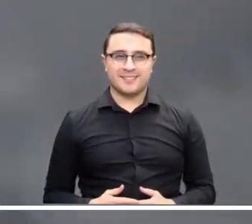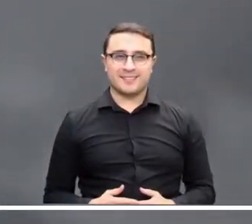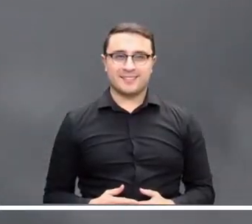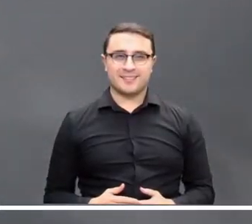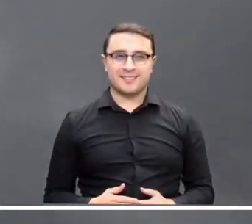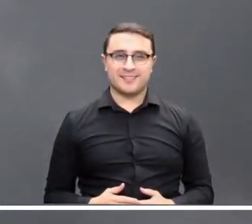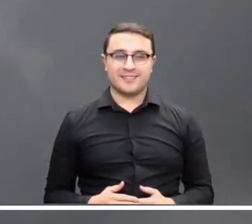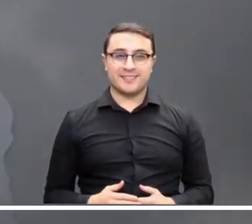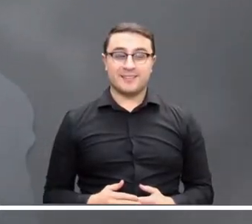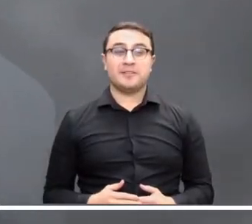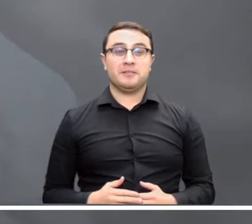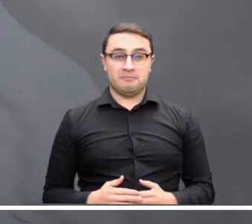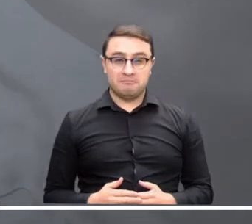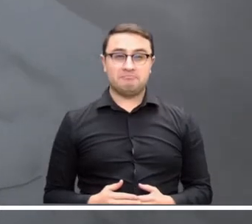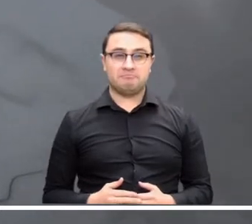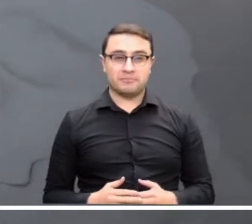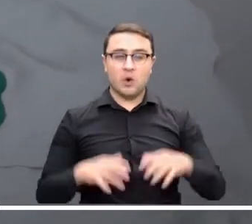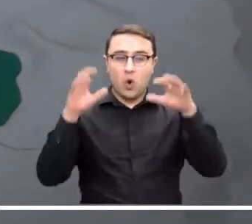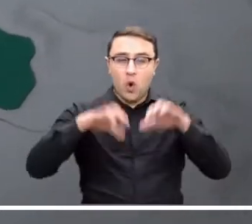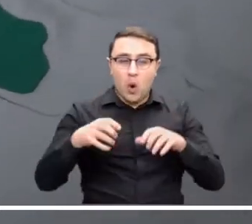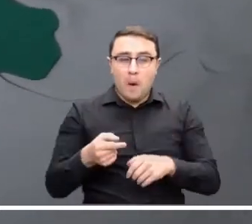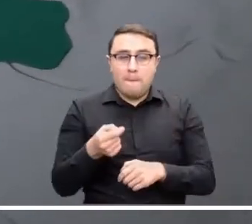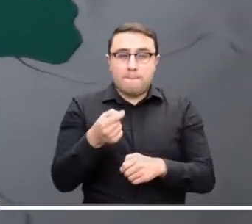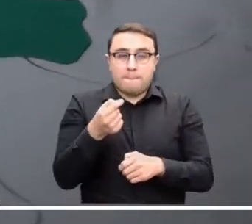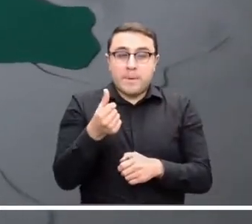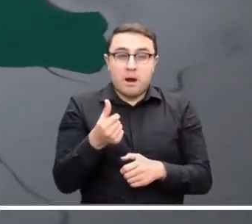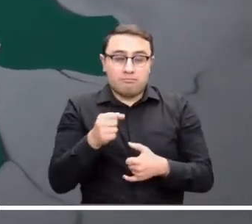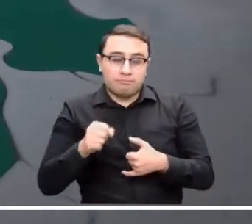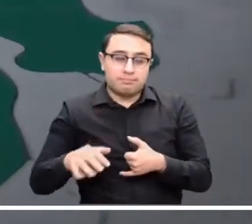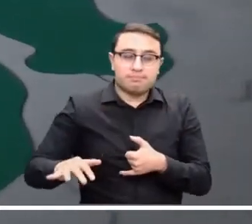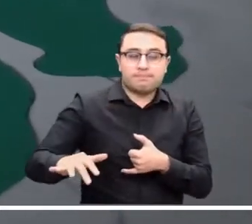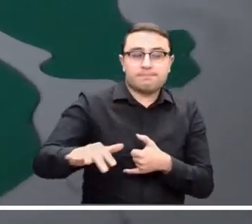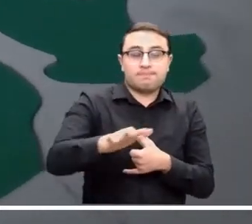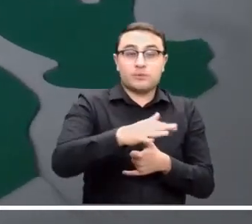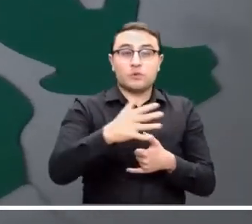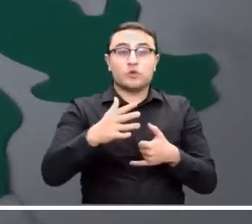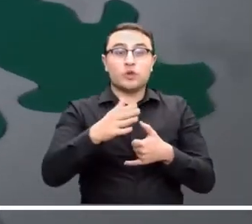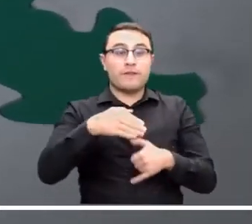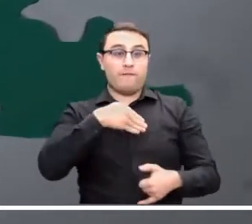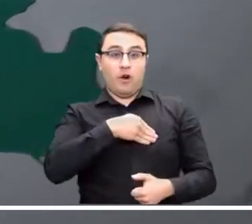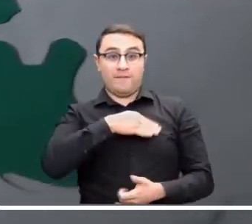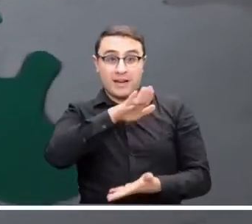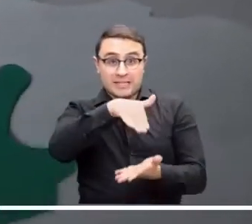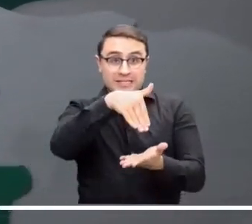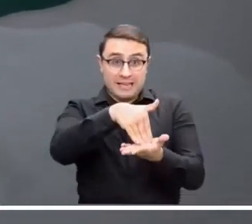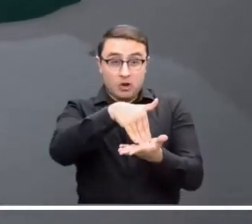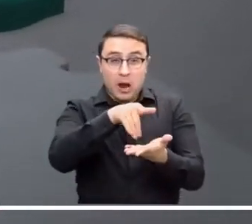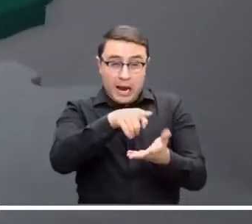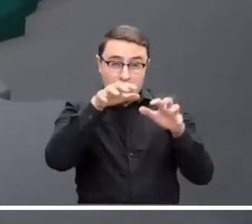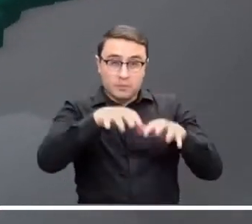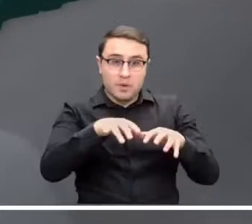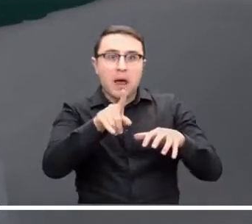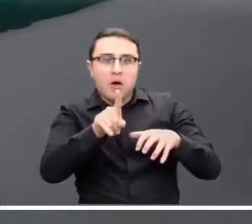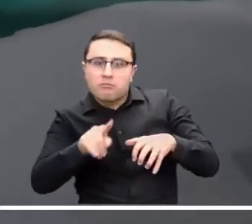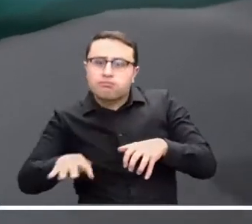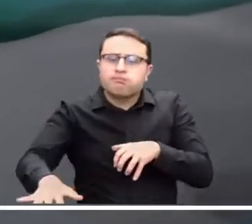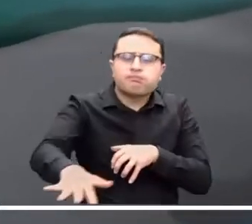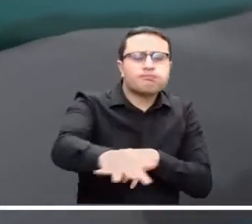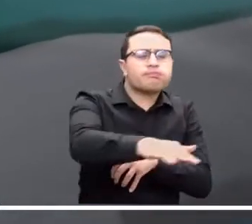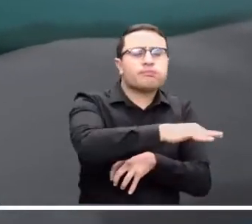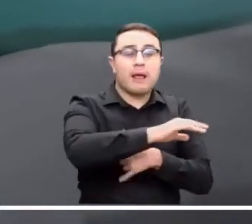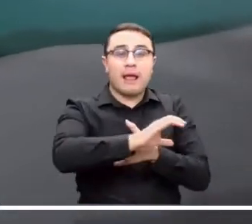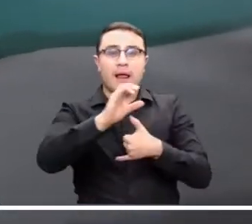A pesar de algunas lluvias ligeras y esporádicas en áreas puntuales del centro de Bolívar, en el Caribe se anuncia tiempo seco para la noche.